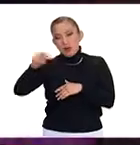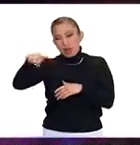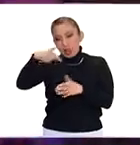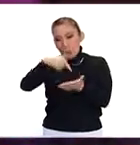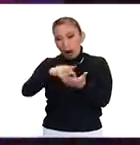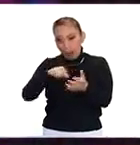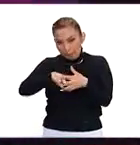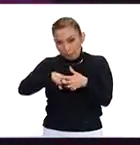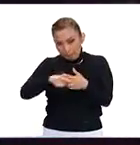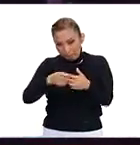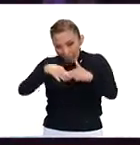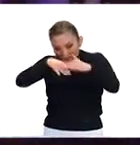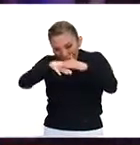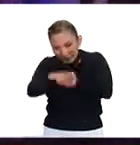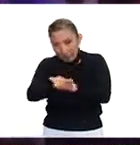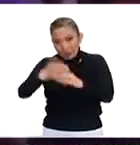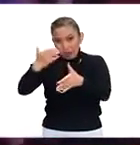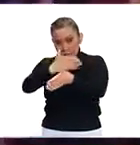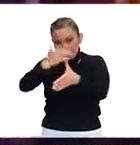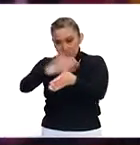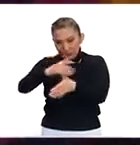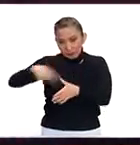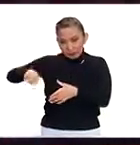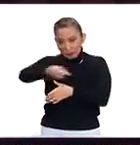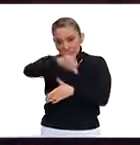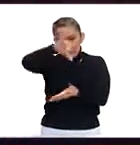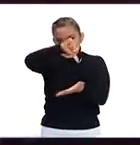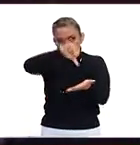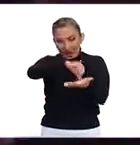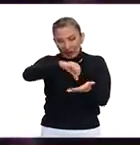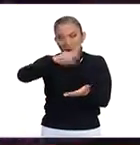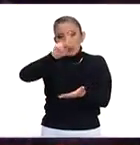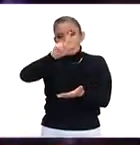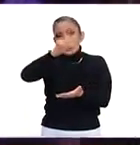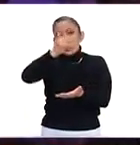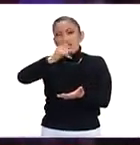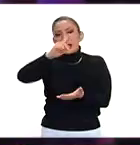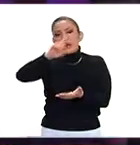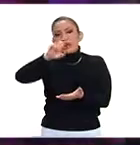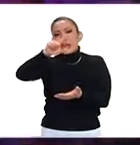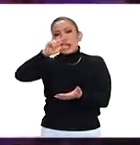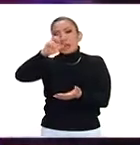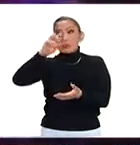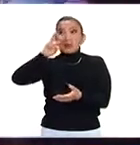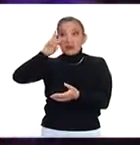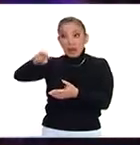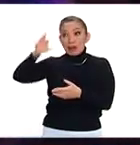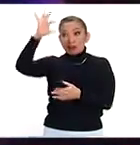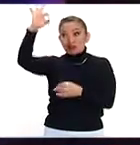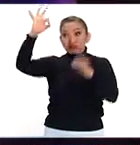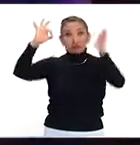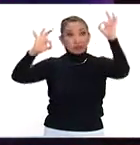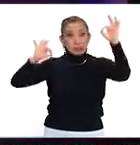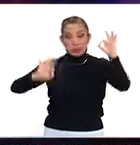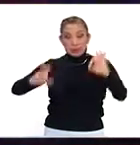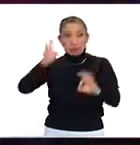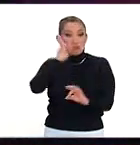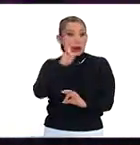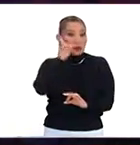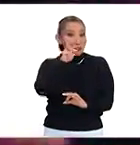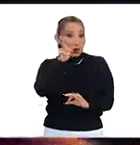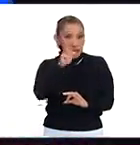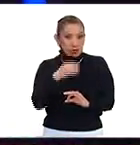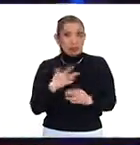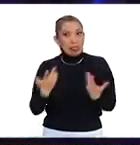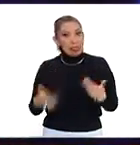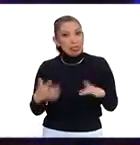antro de Playa del Carmen, del corazón de Playa del Carmen, y sí se ve ahí las evidencias de repente